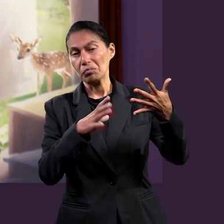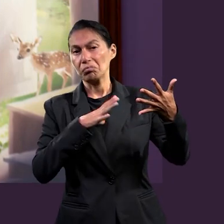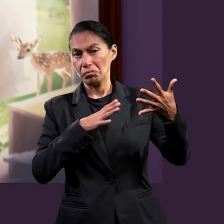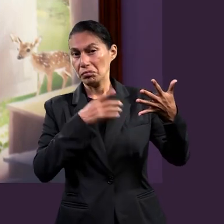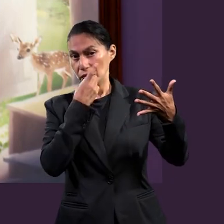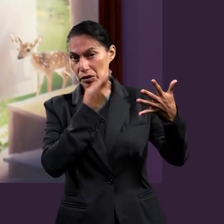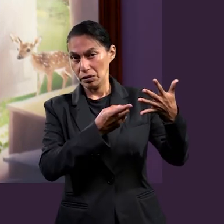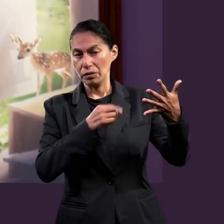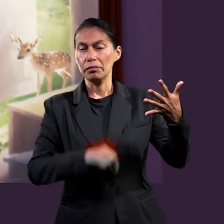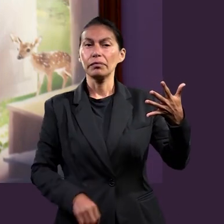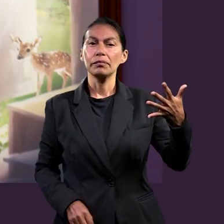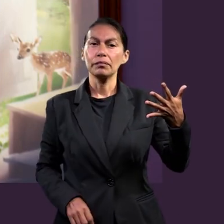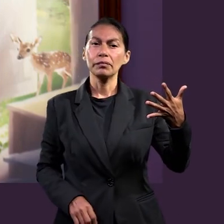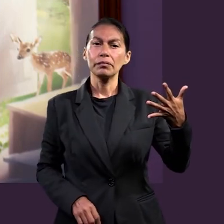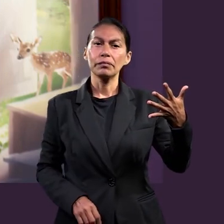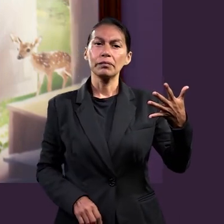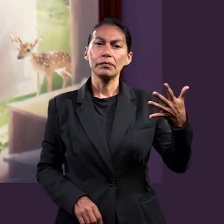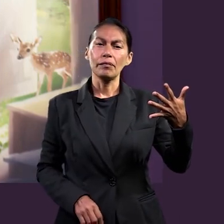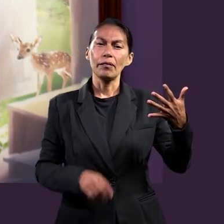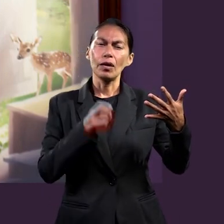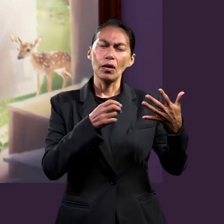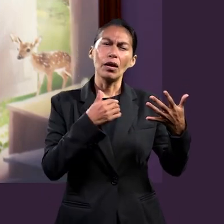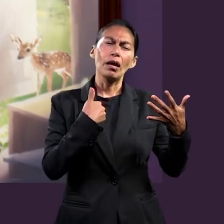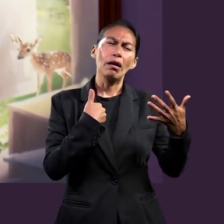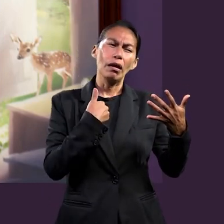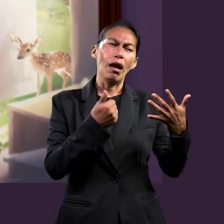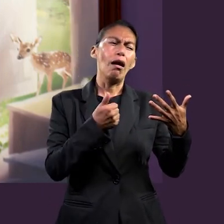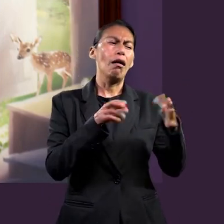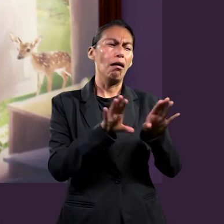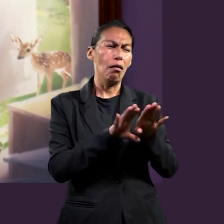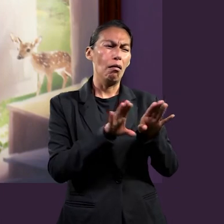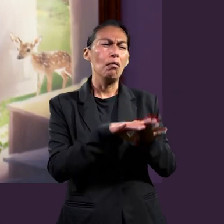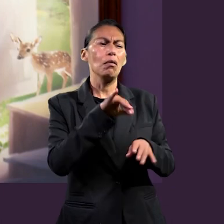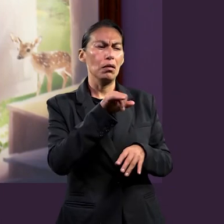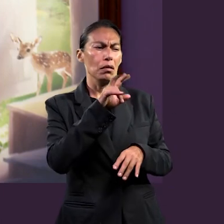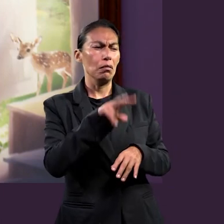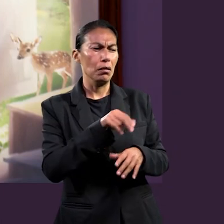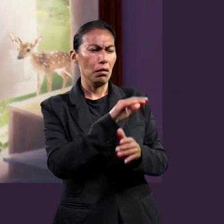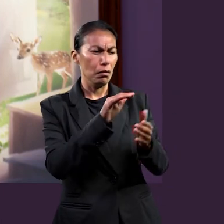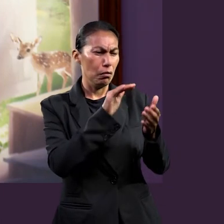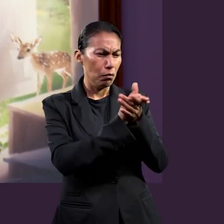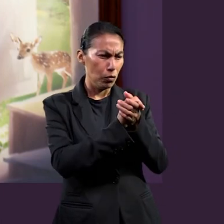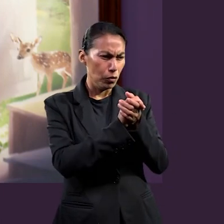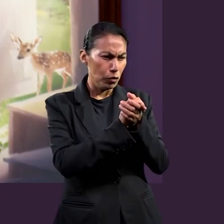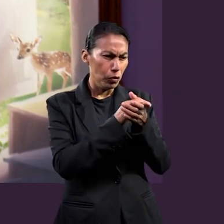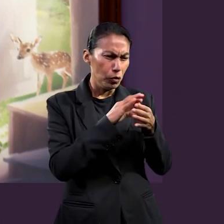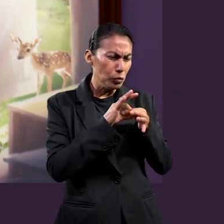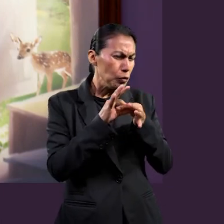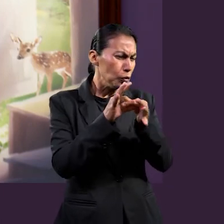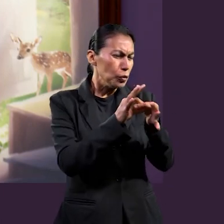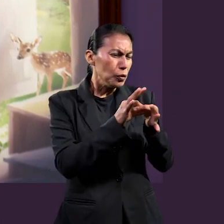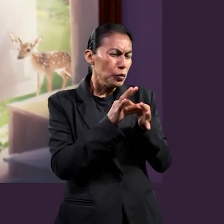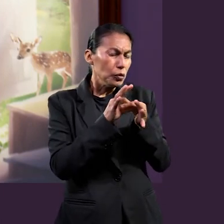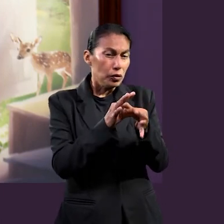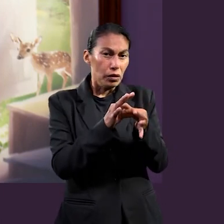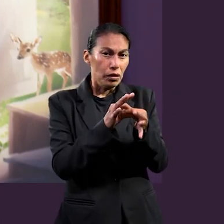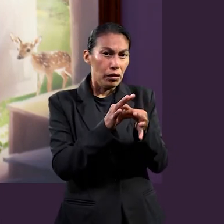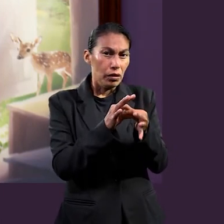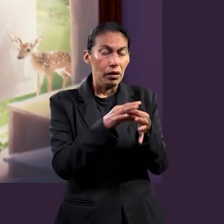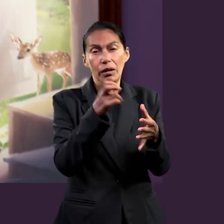estas características y me causó mucho interés cómo es que todo tiene sentido y es decir, cómo es que sí, una vida en pareja